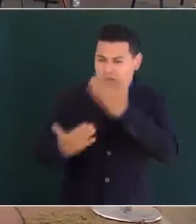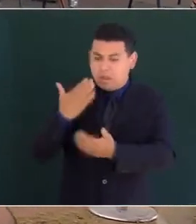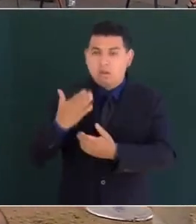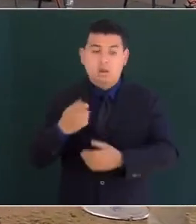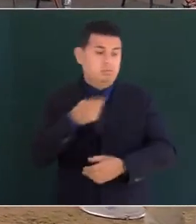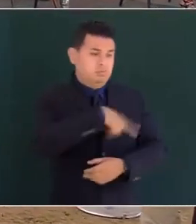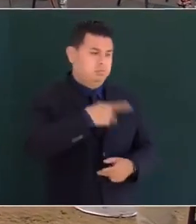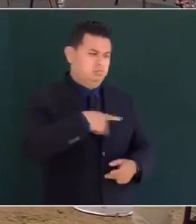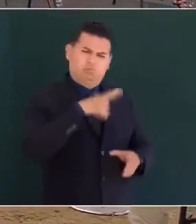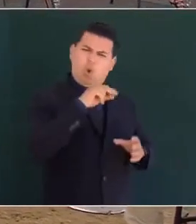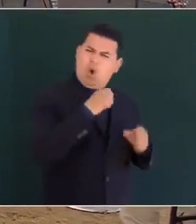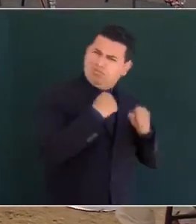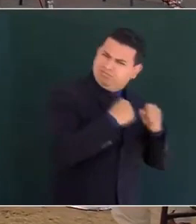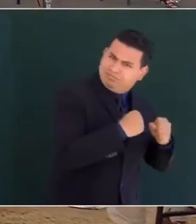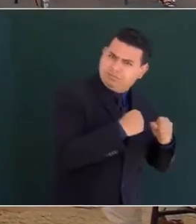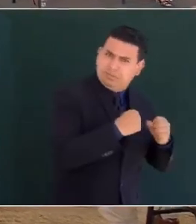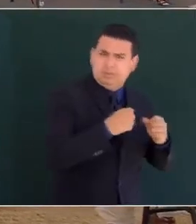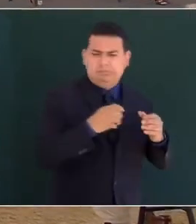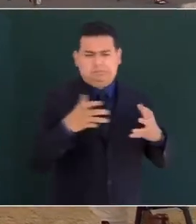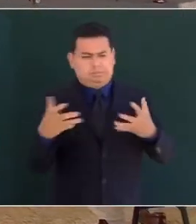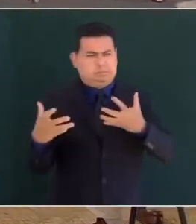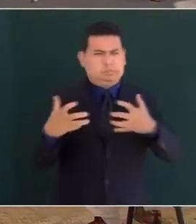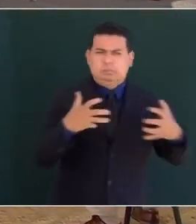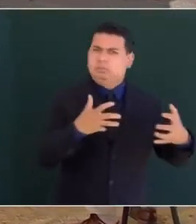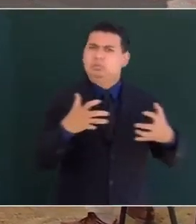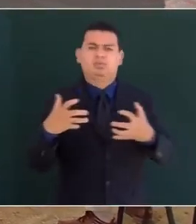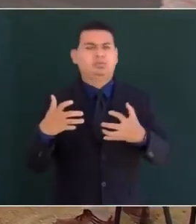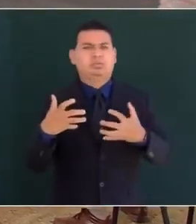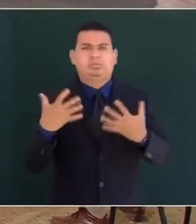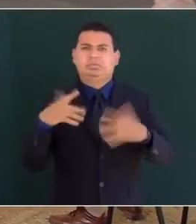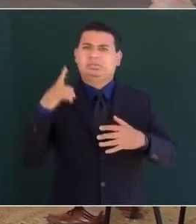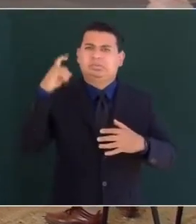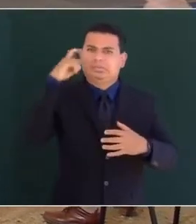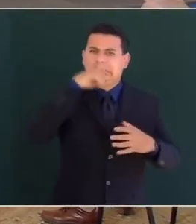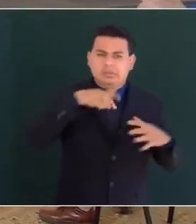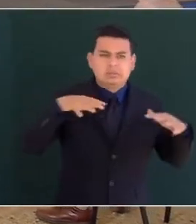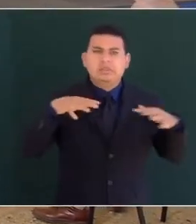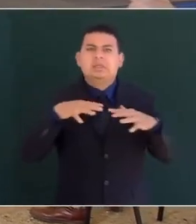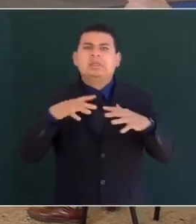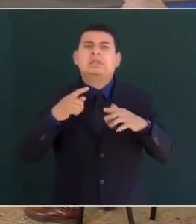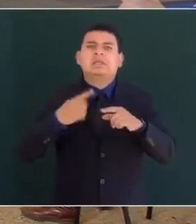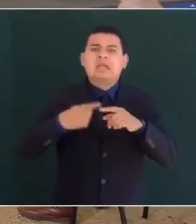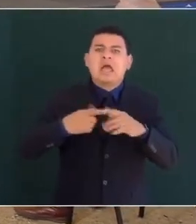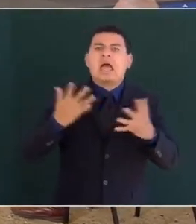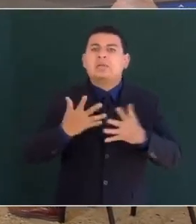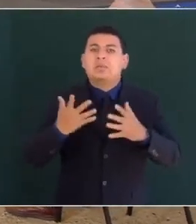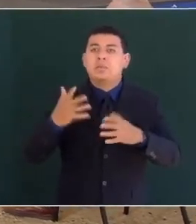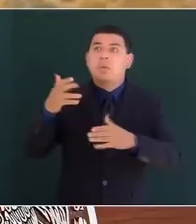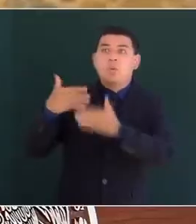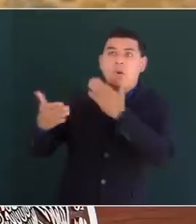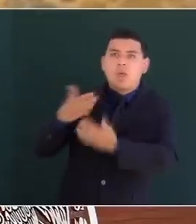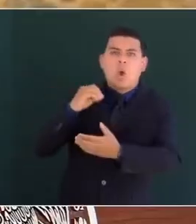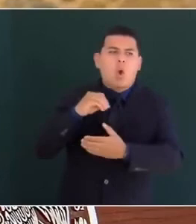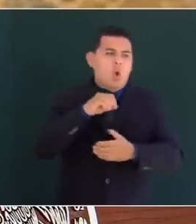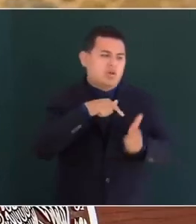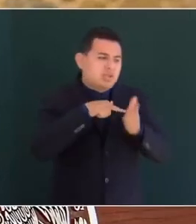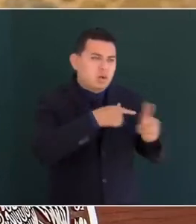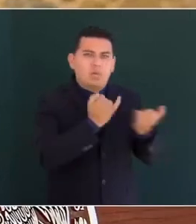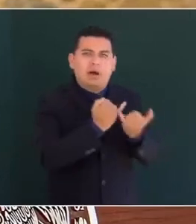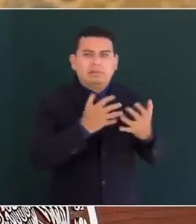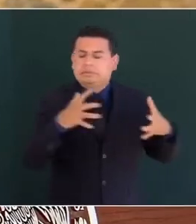cambiar la estructura social impuesta durante la dominación española de ahí la